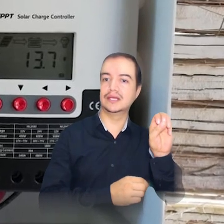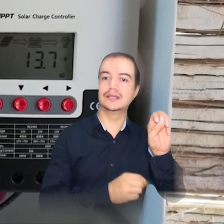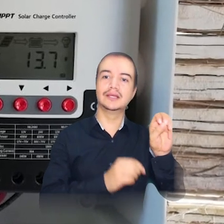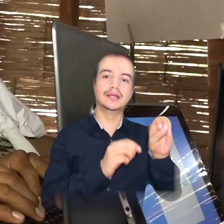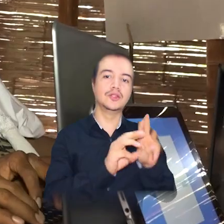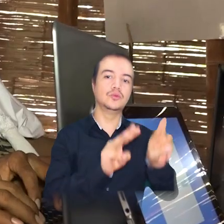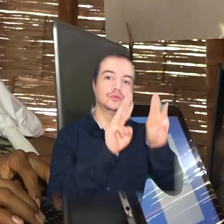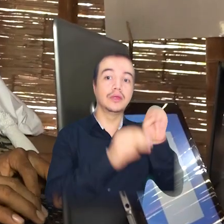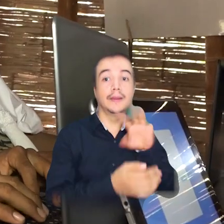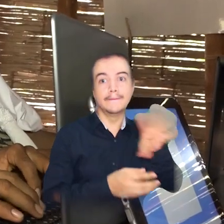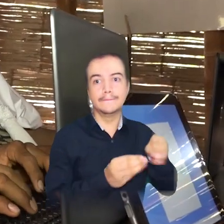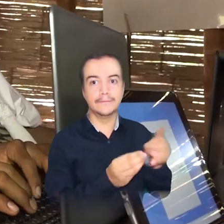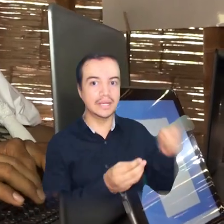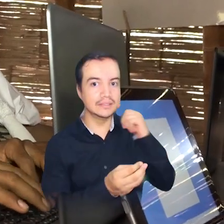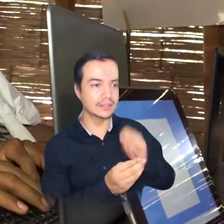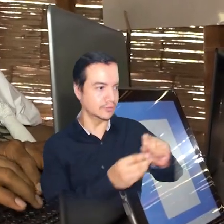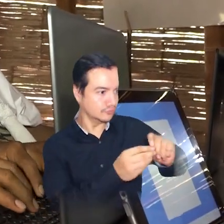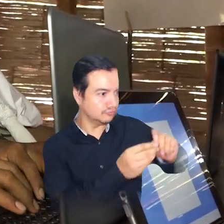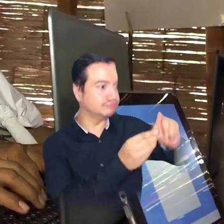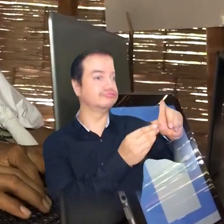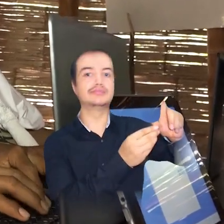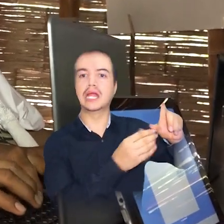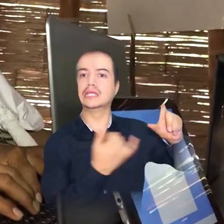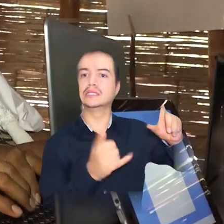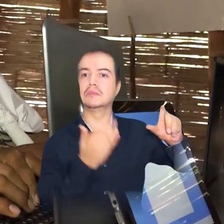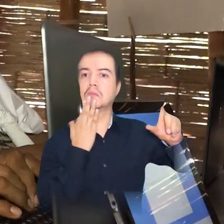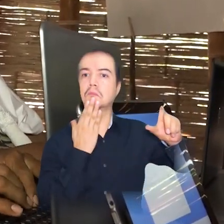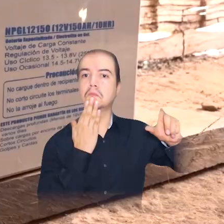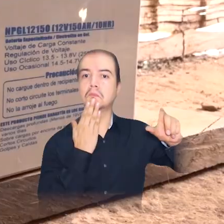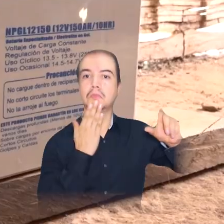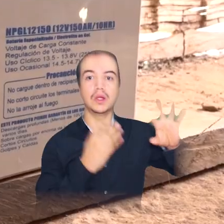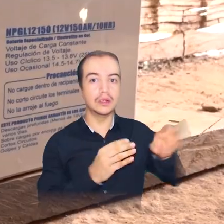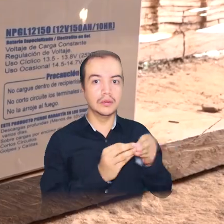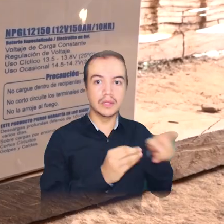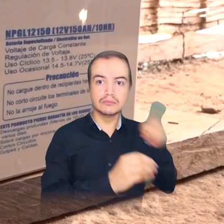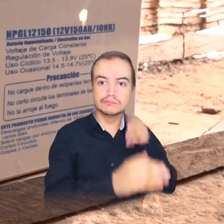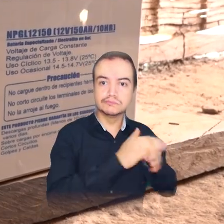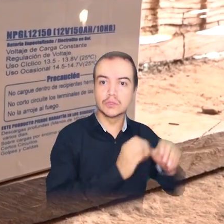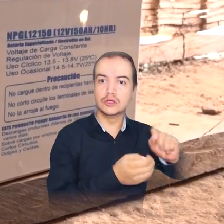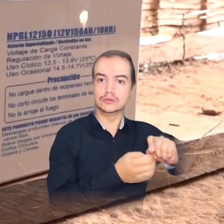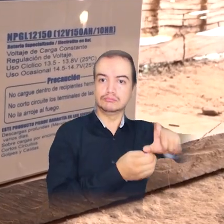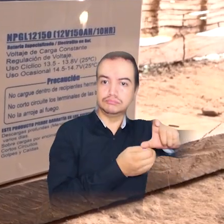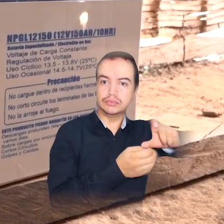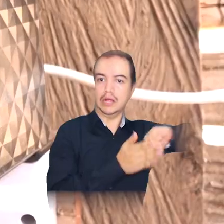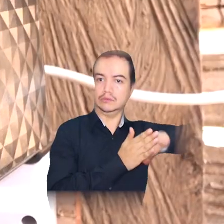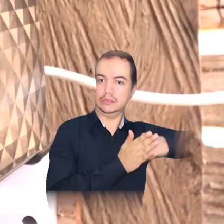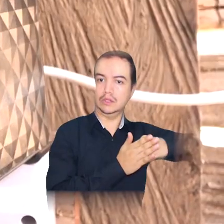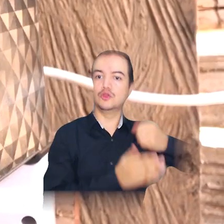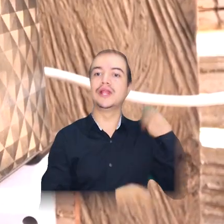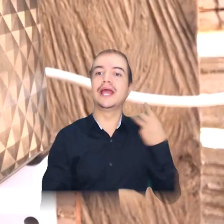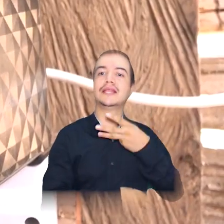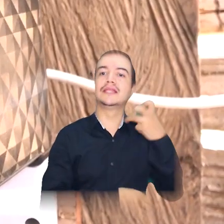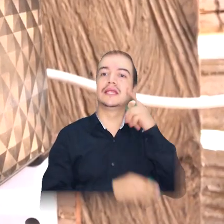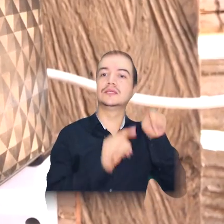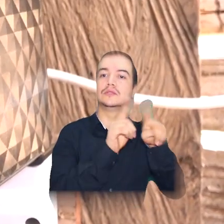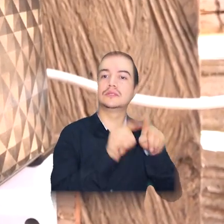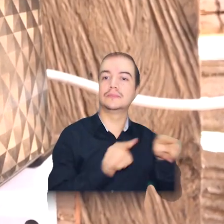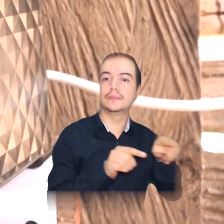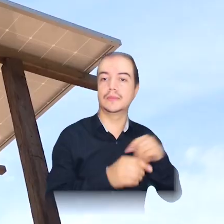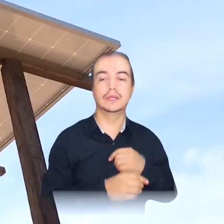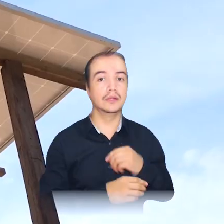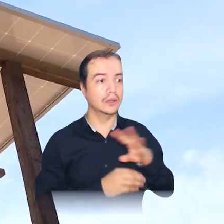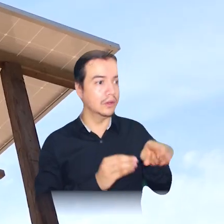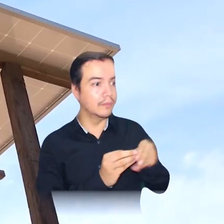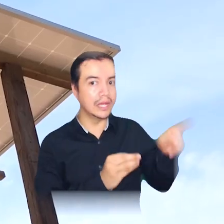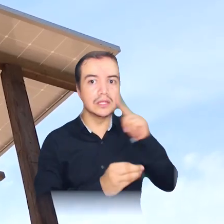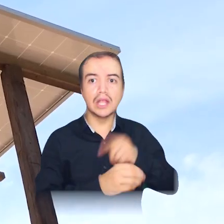que vamos a mantener las baterías en los niveles adecuados de operación. Tenemos un banco de baterías de 300 amperios, aumenta también el tema de la conectividad a las